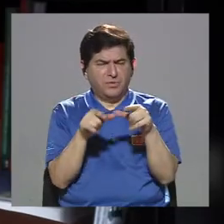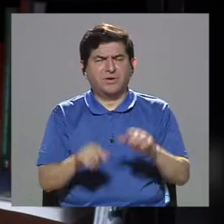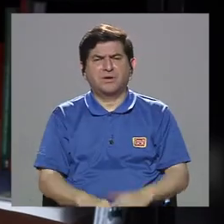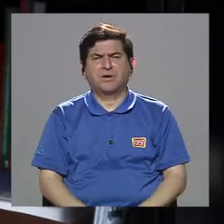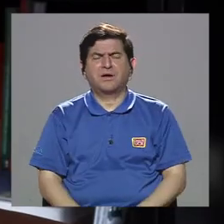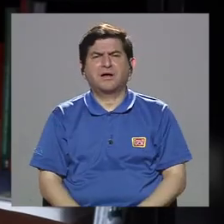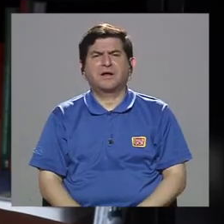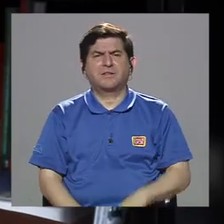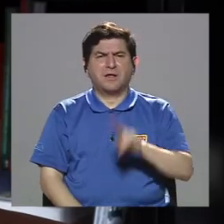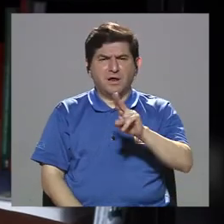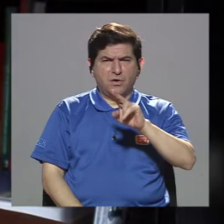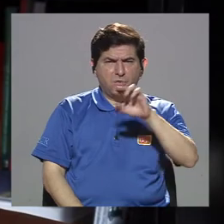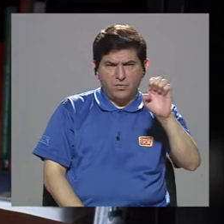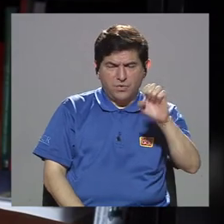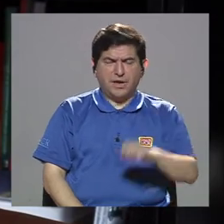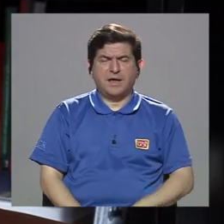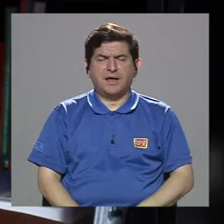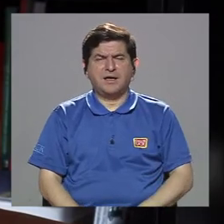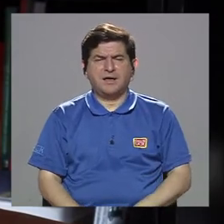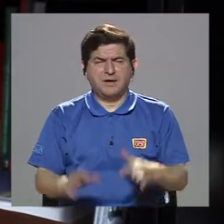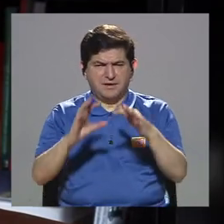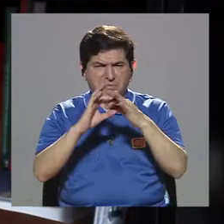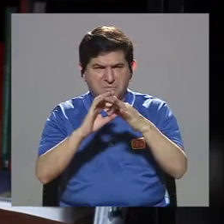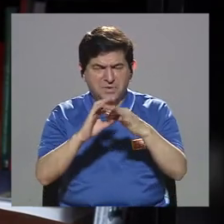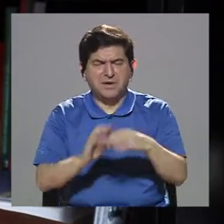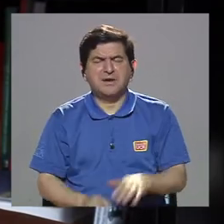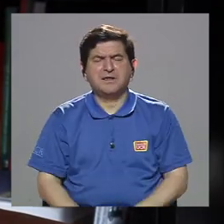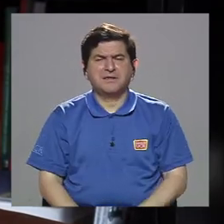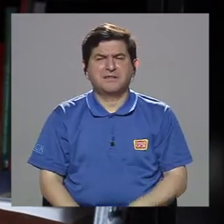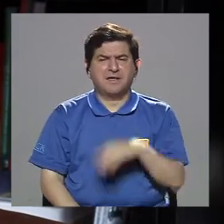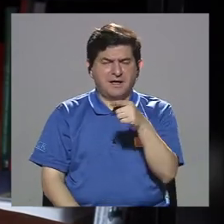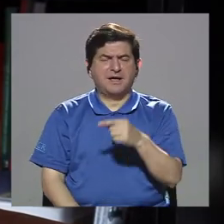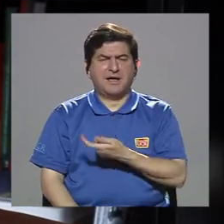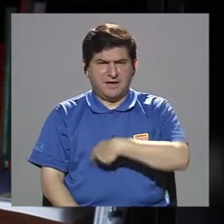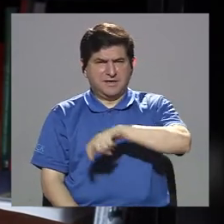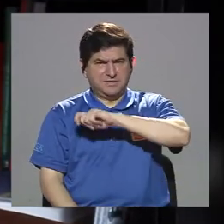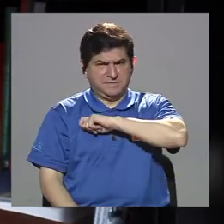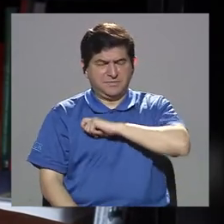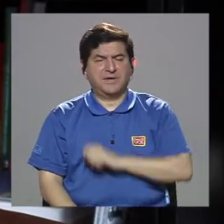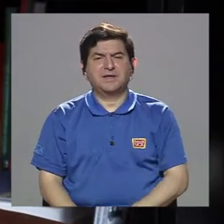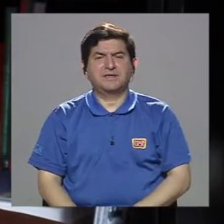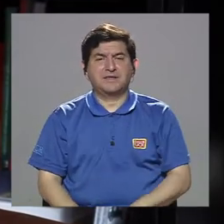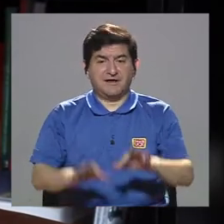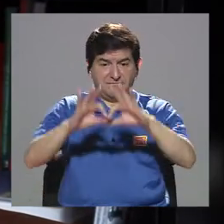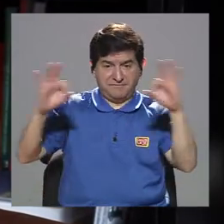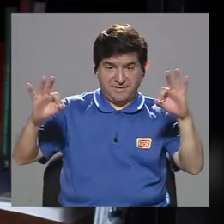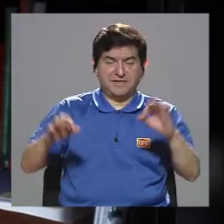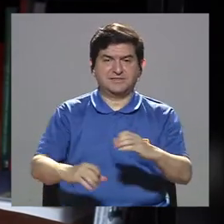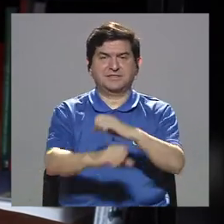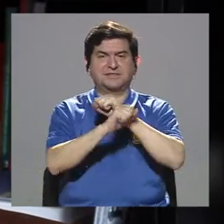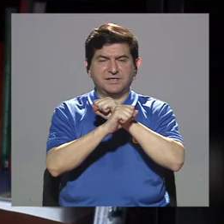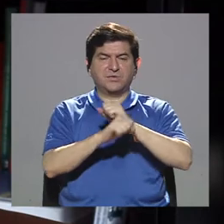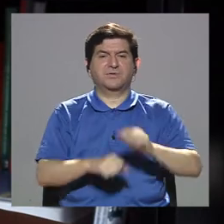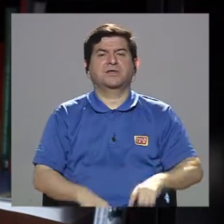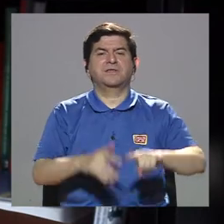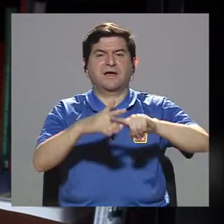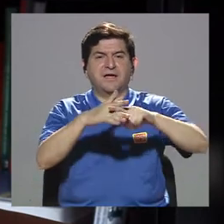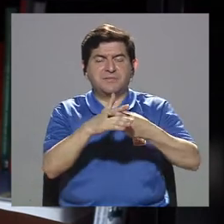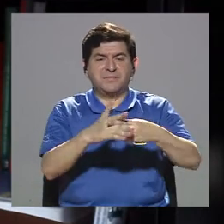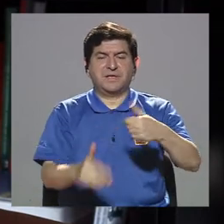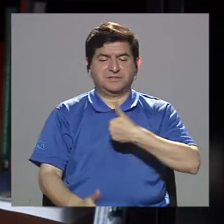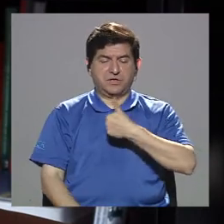Asociación de Unión Europea, una página española, que precisamente el lema de este año era que la seguridad empieza